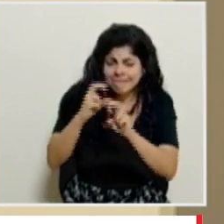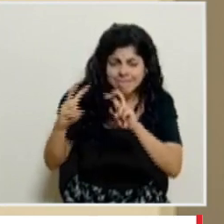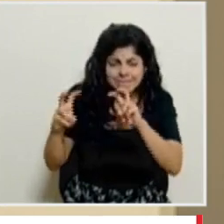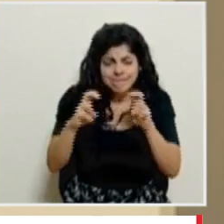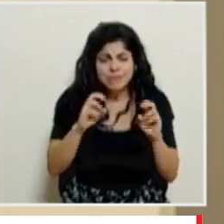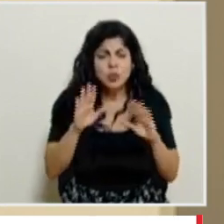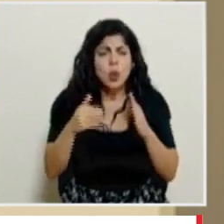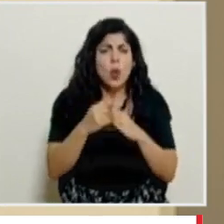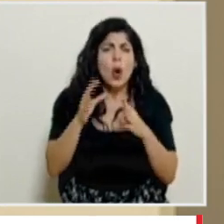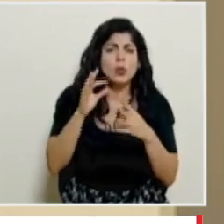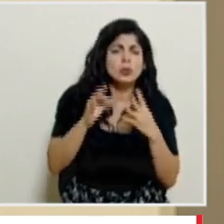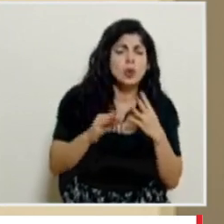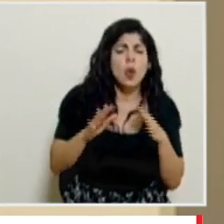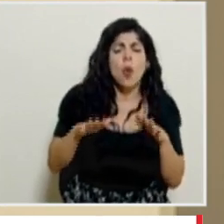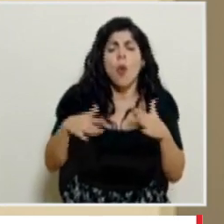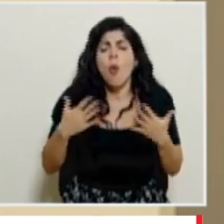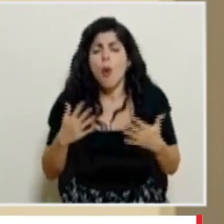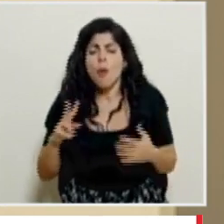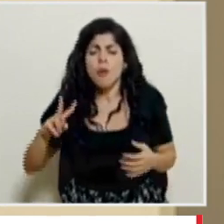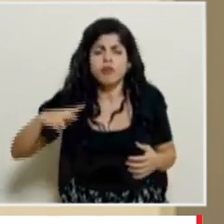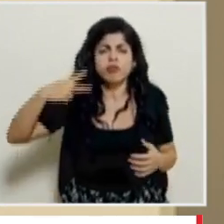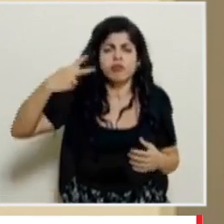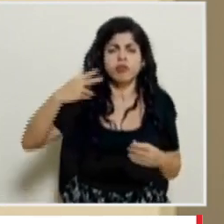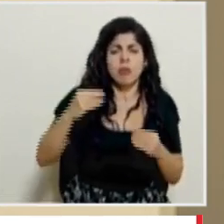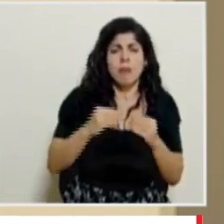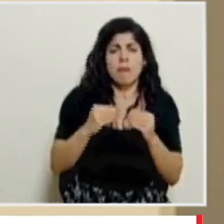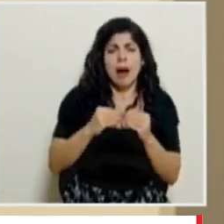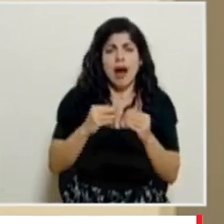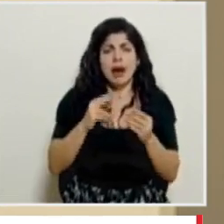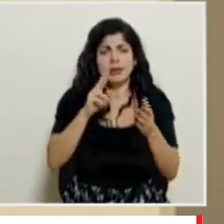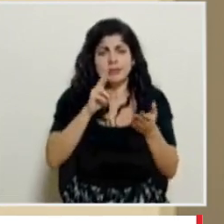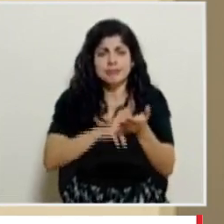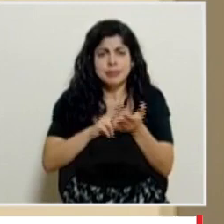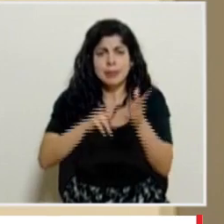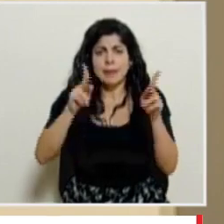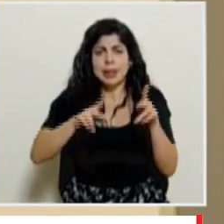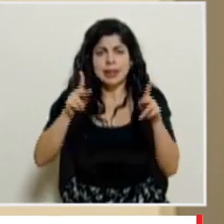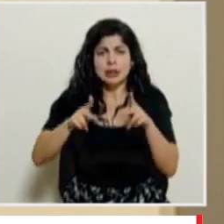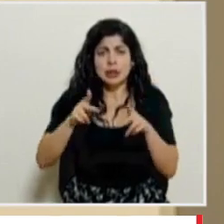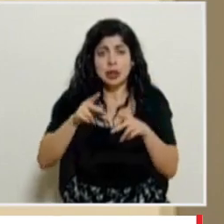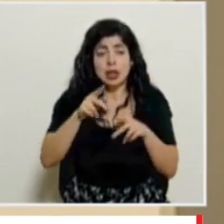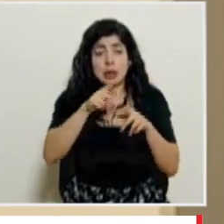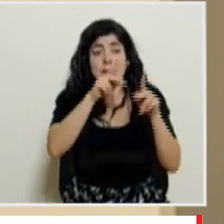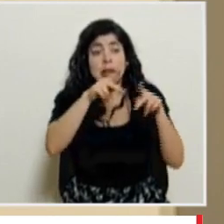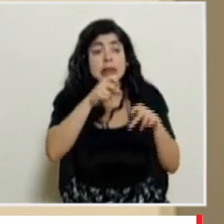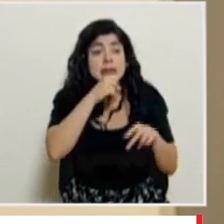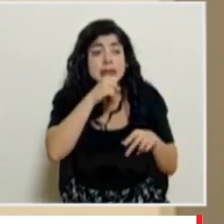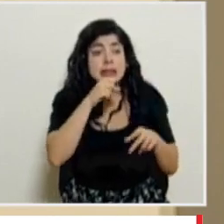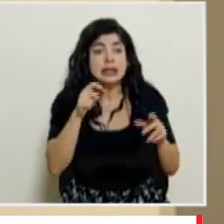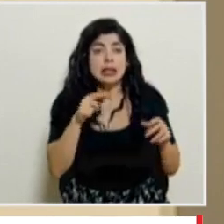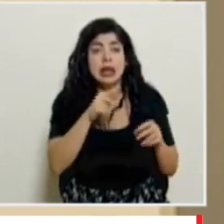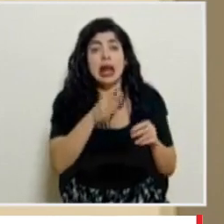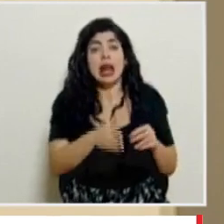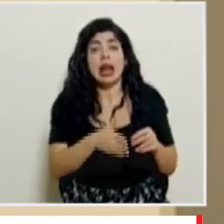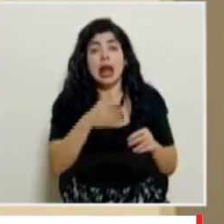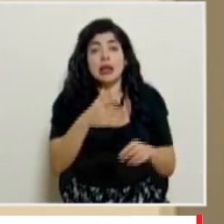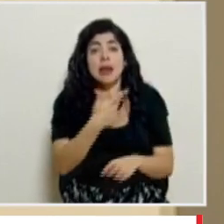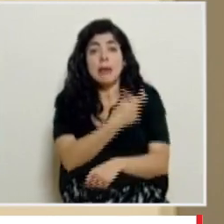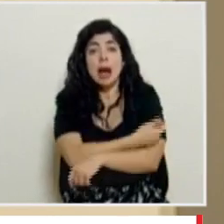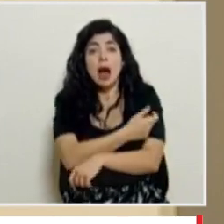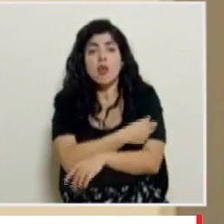todas las posibilidades y todas las opciones de cómo reforzar el personal en las zonas donde más hay población más longeva y que se avanza más lentamente